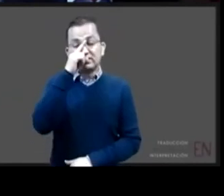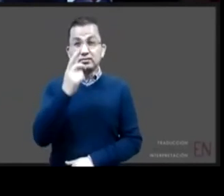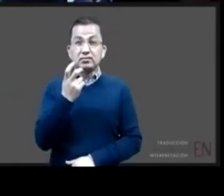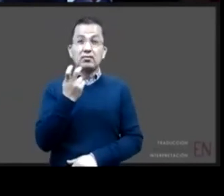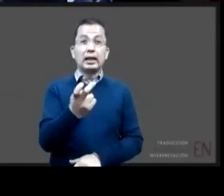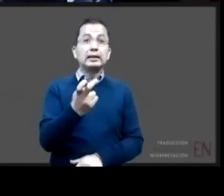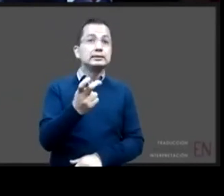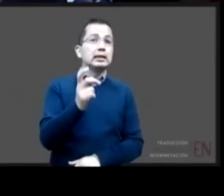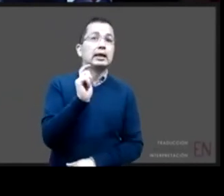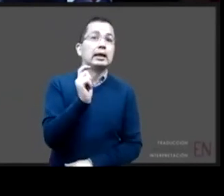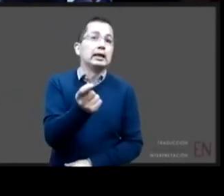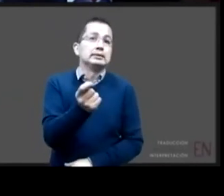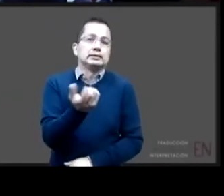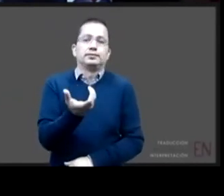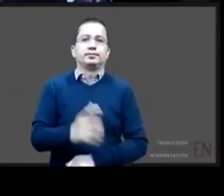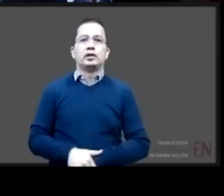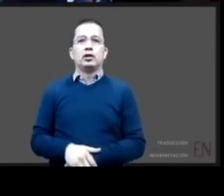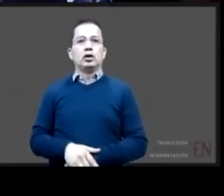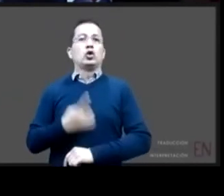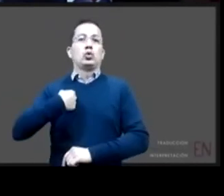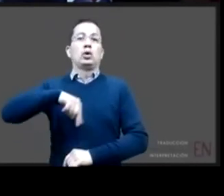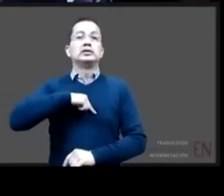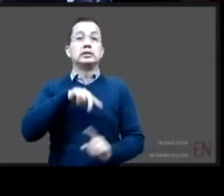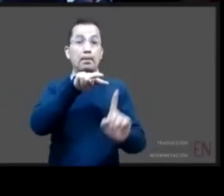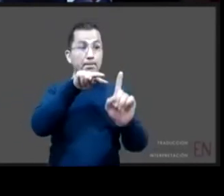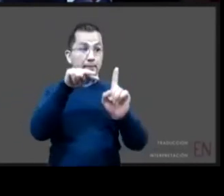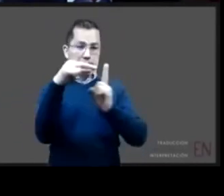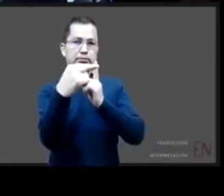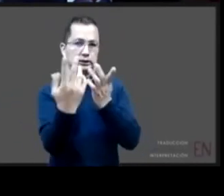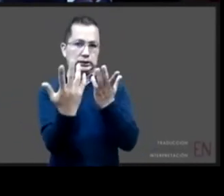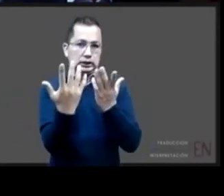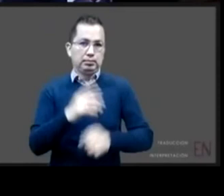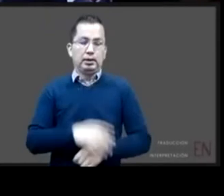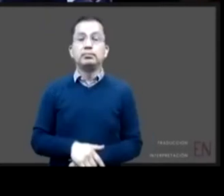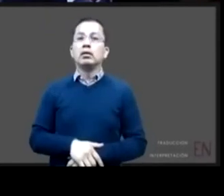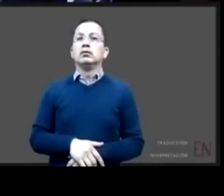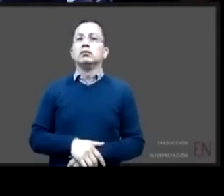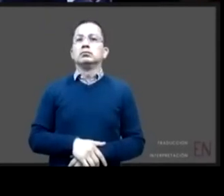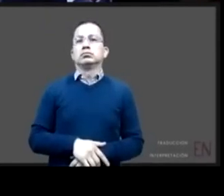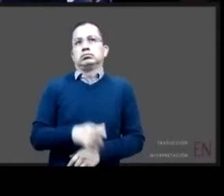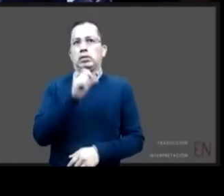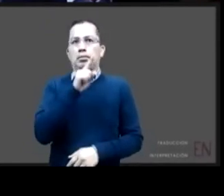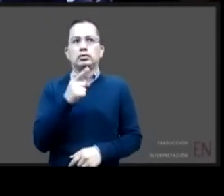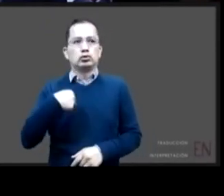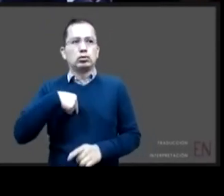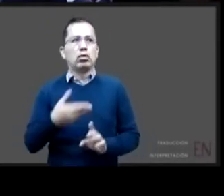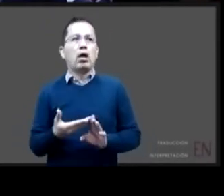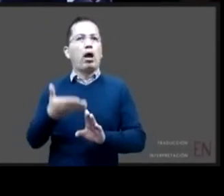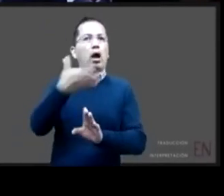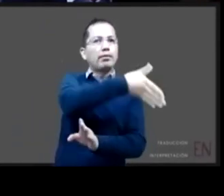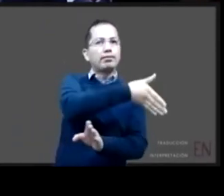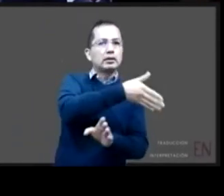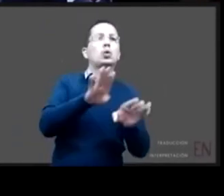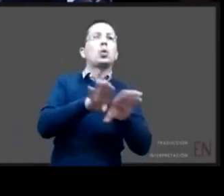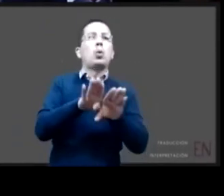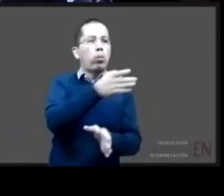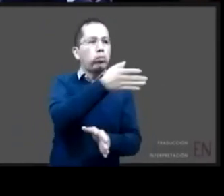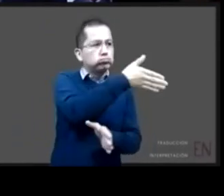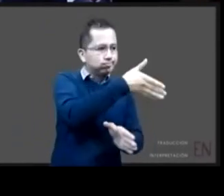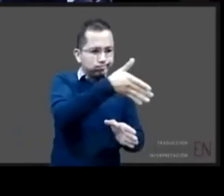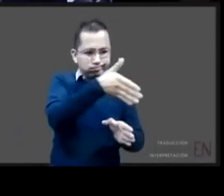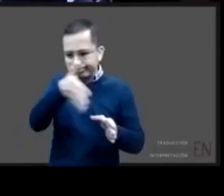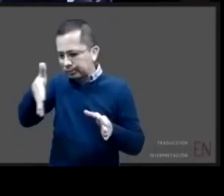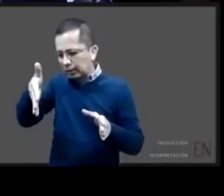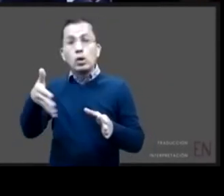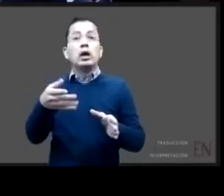dimensionarlo en cuanto a cómo estábamos antes y cómo hemos venido transitando en estos cuatro años que si